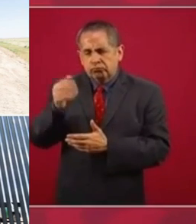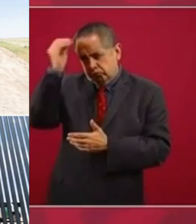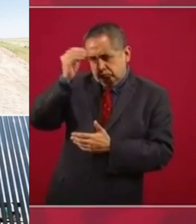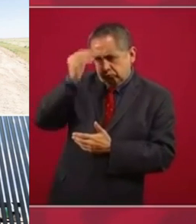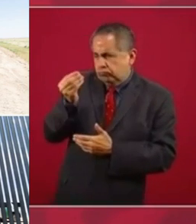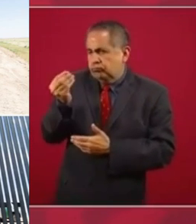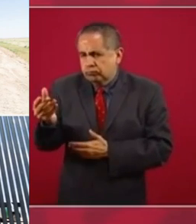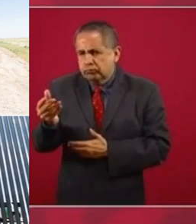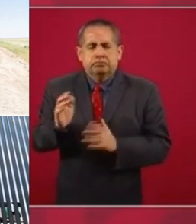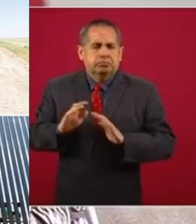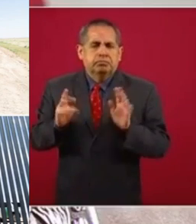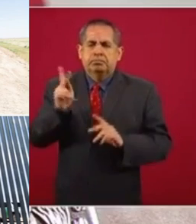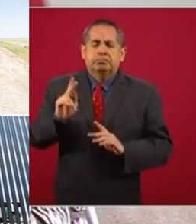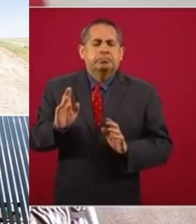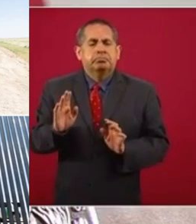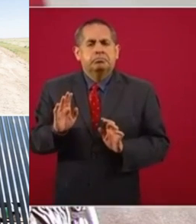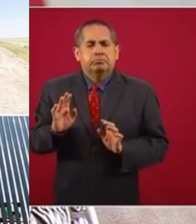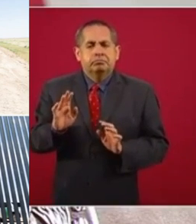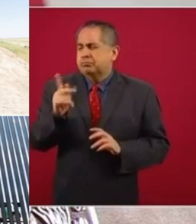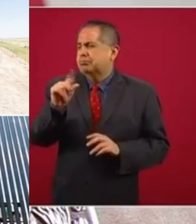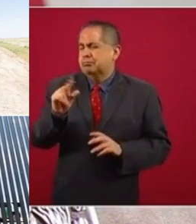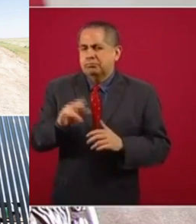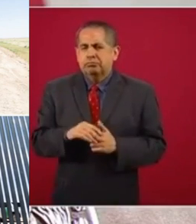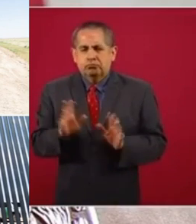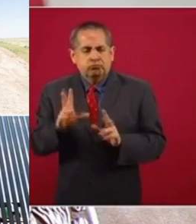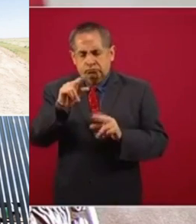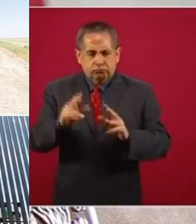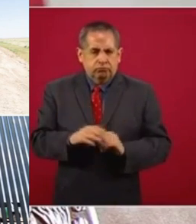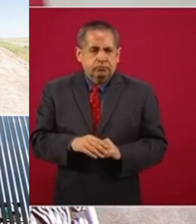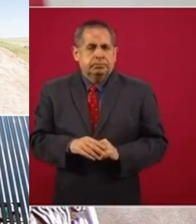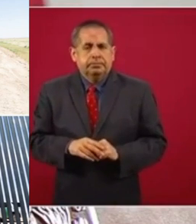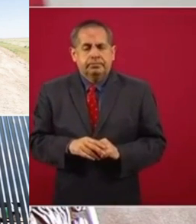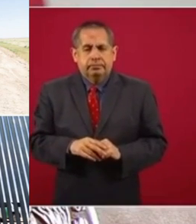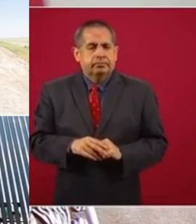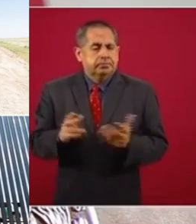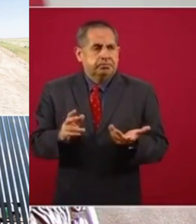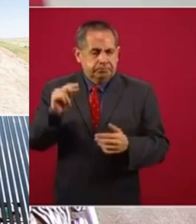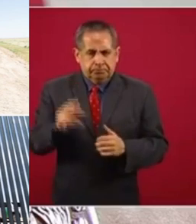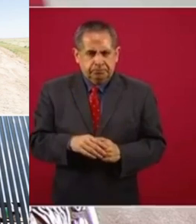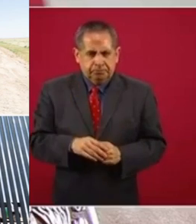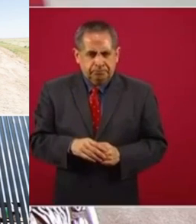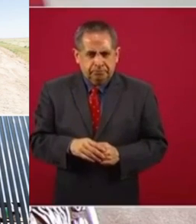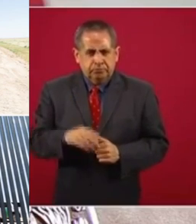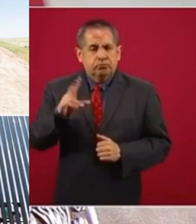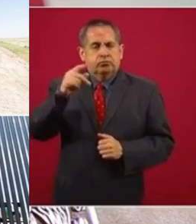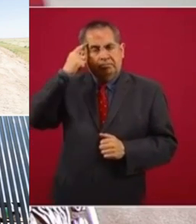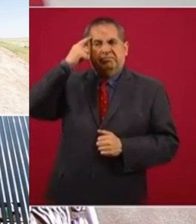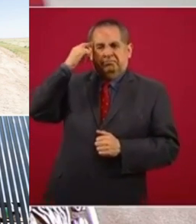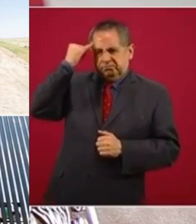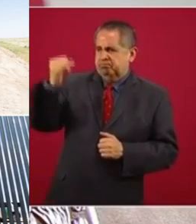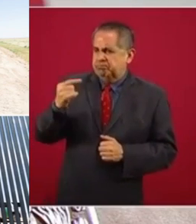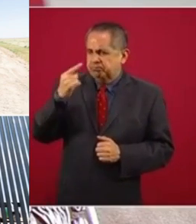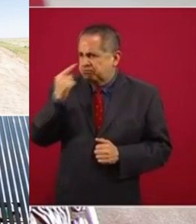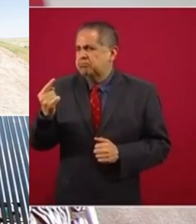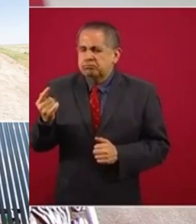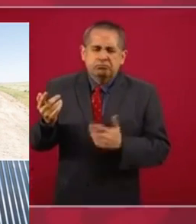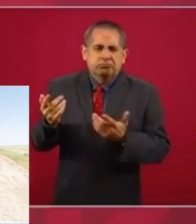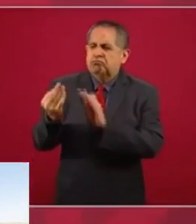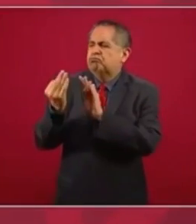opinión, pero no vamos en un plan de